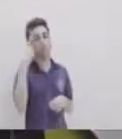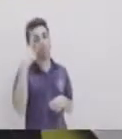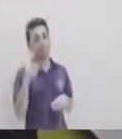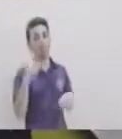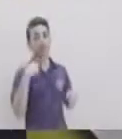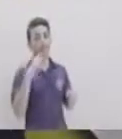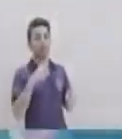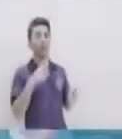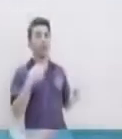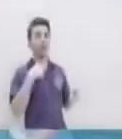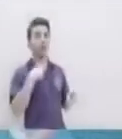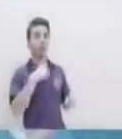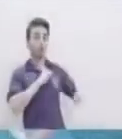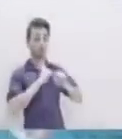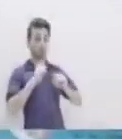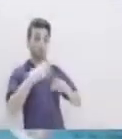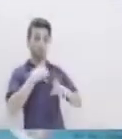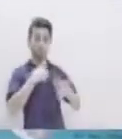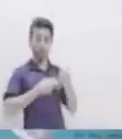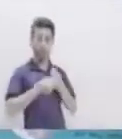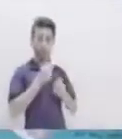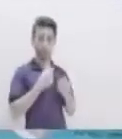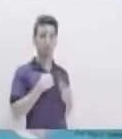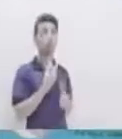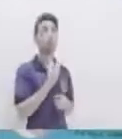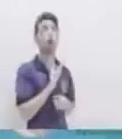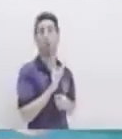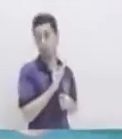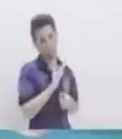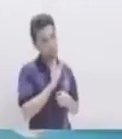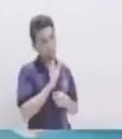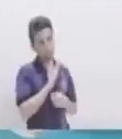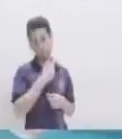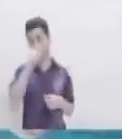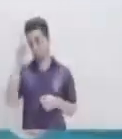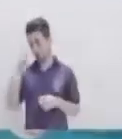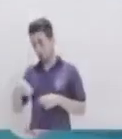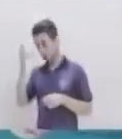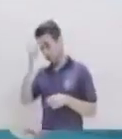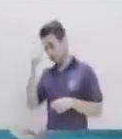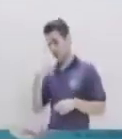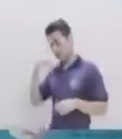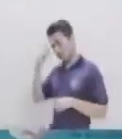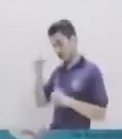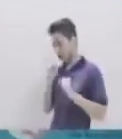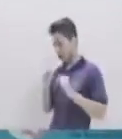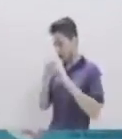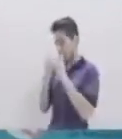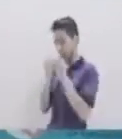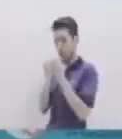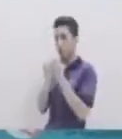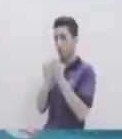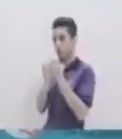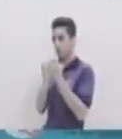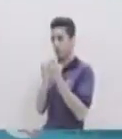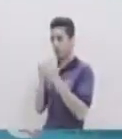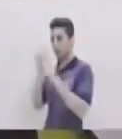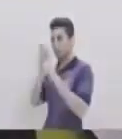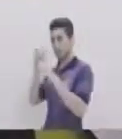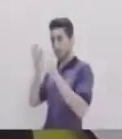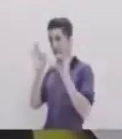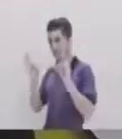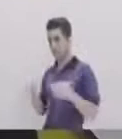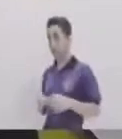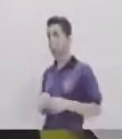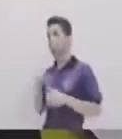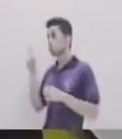Recordar que no estamos solos Debemos aprender A trabajar en equipo Para que nuestras metas Sean alcanzadas Ajá